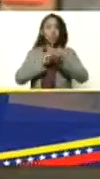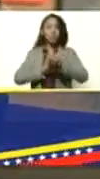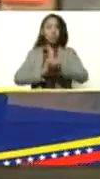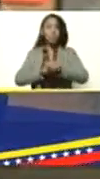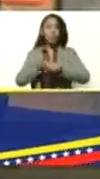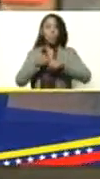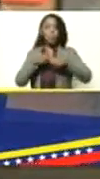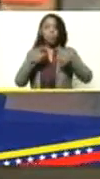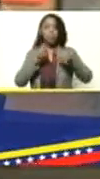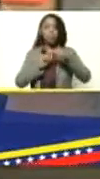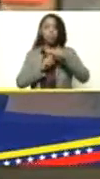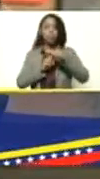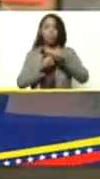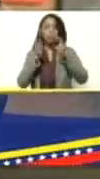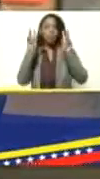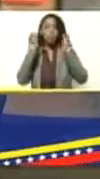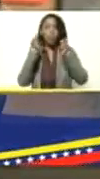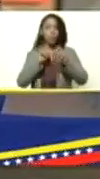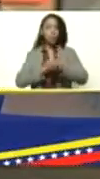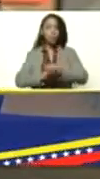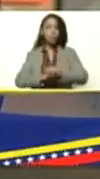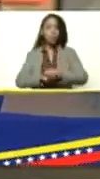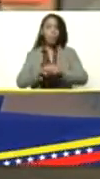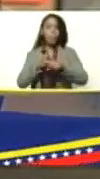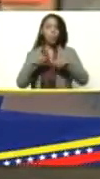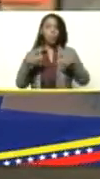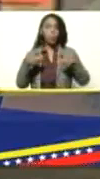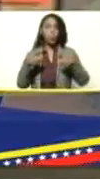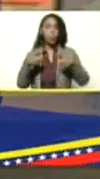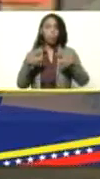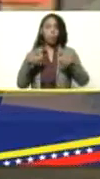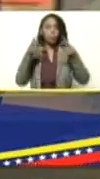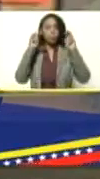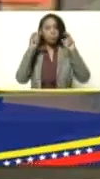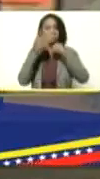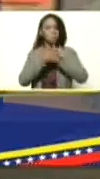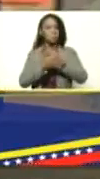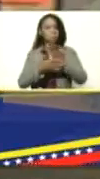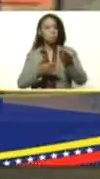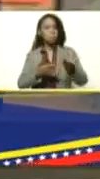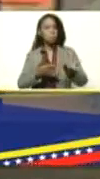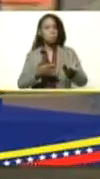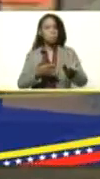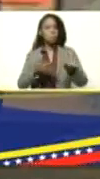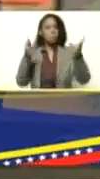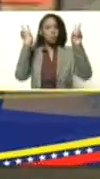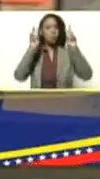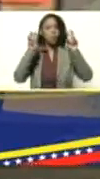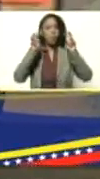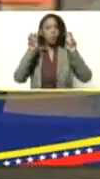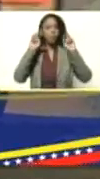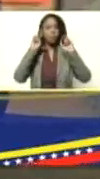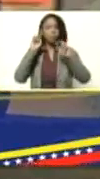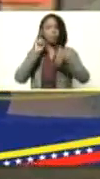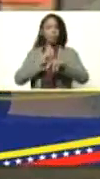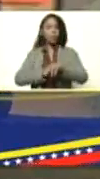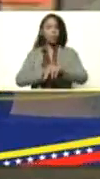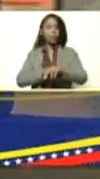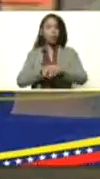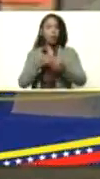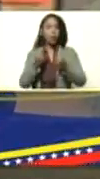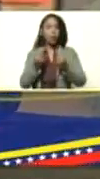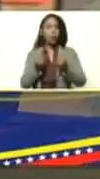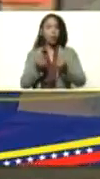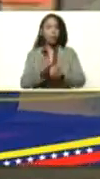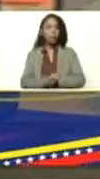económica nueva prosperidad económica producto de una nueva economía una